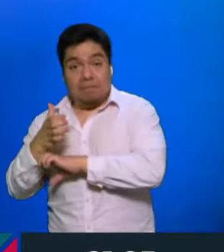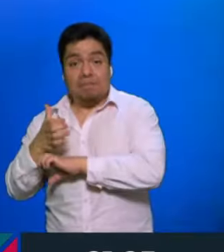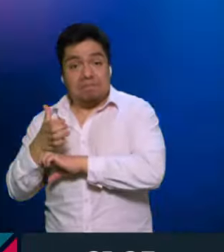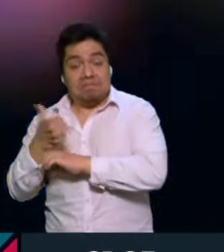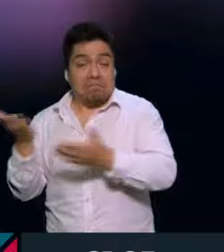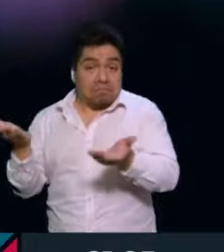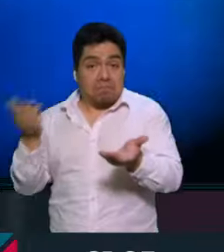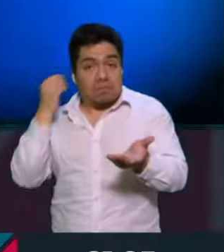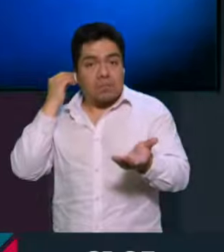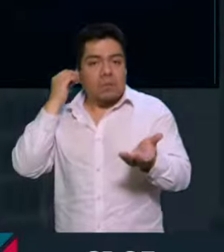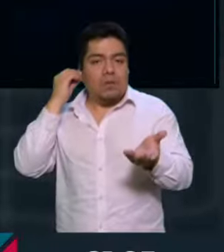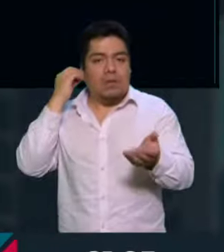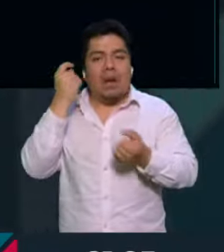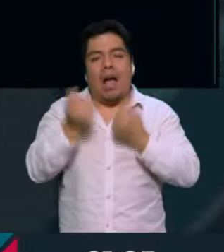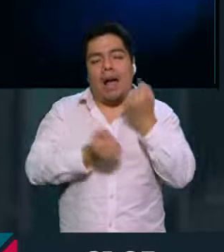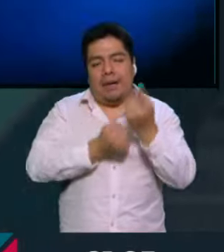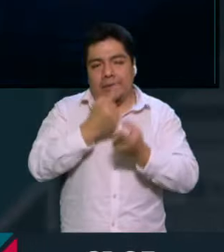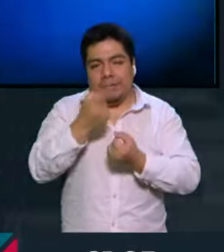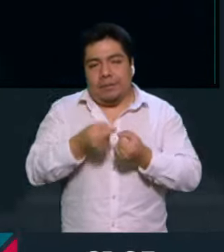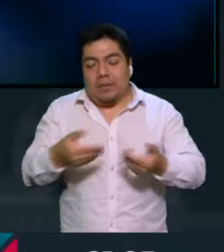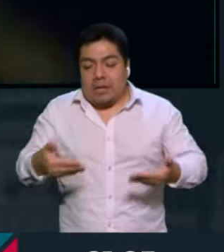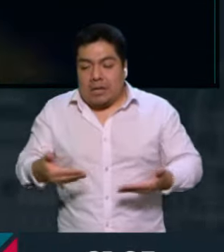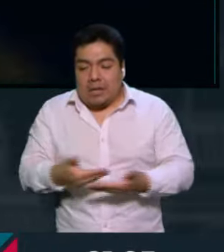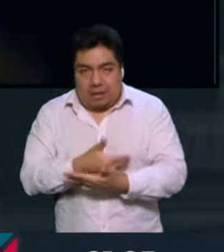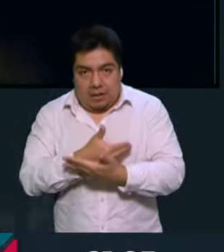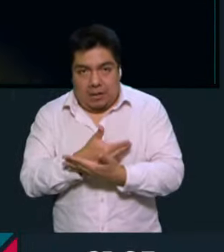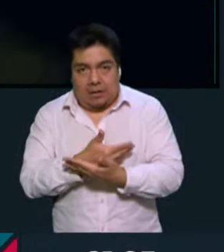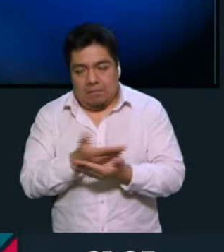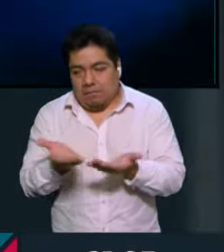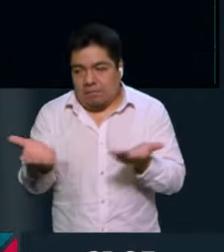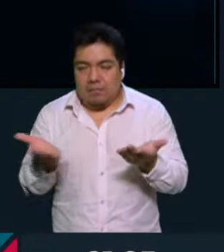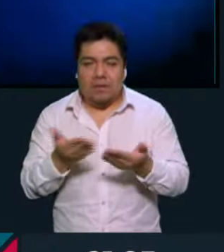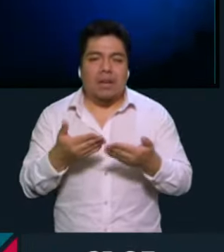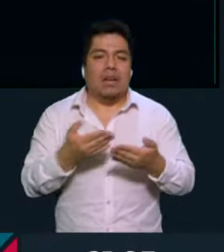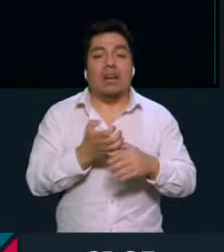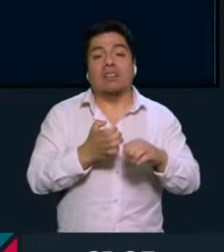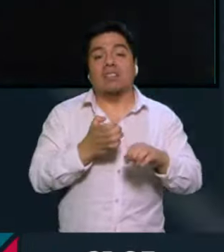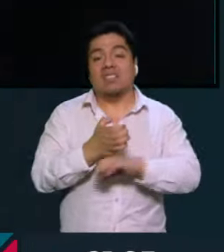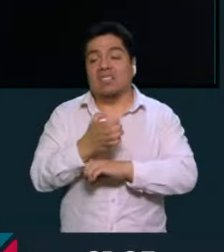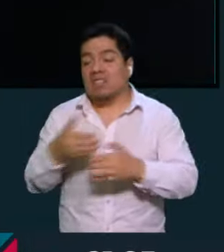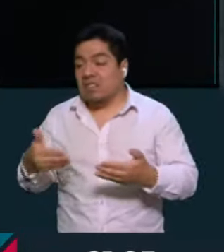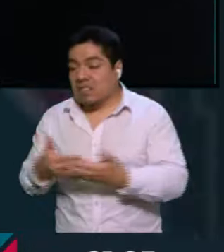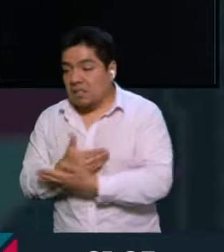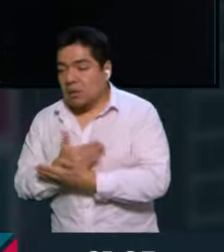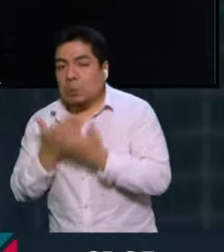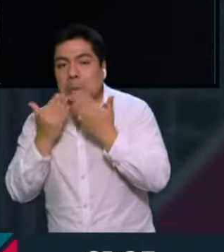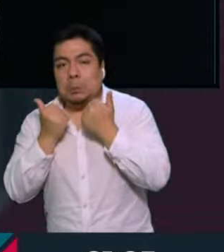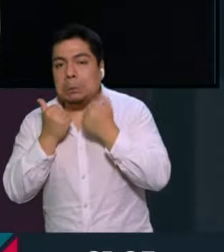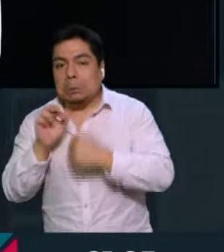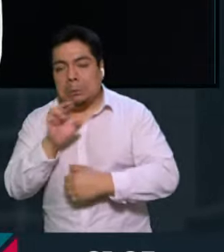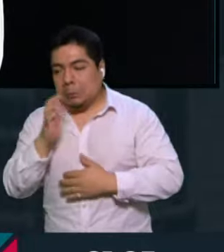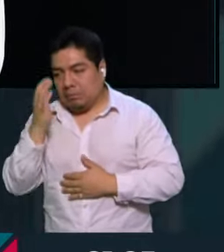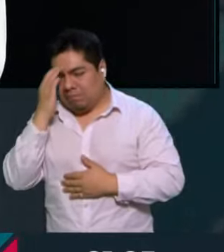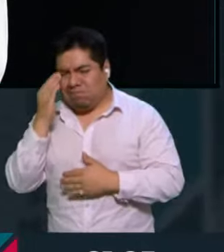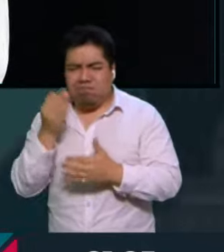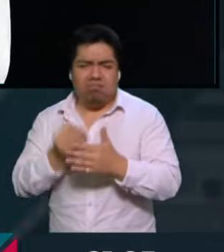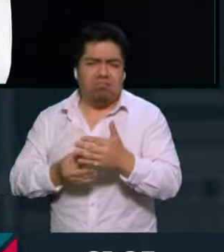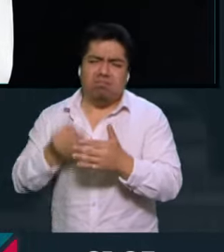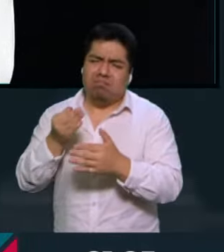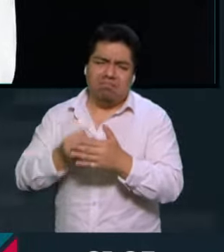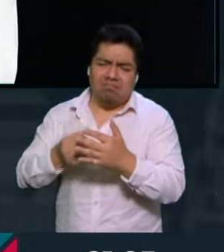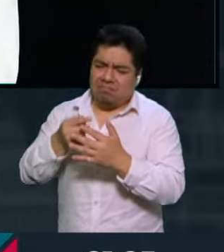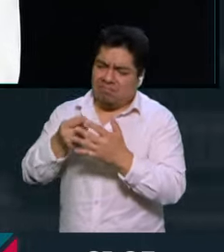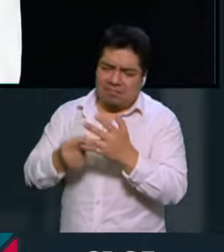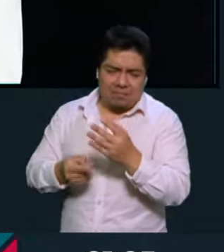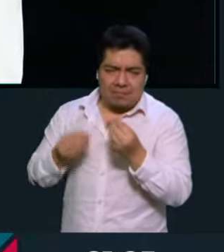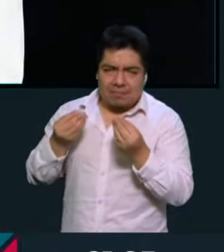impactado en la vida de estas mujeres que nacen en estos estados donde todavía no se reconoce. Entonces todavía falta mucho camino que recorrer. Y bueno,